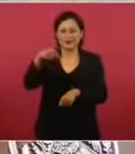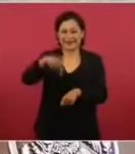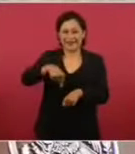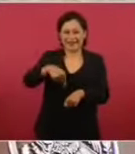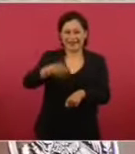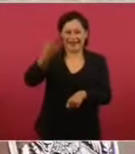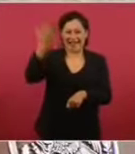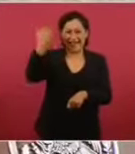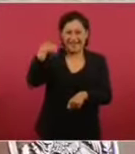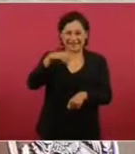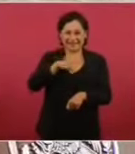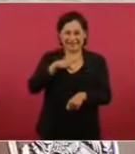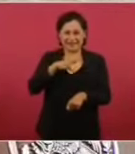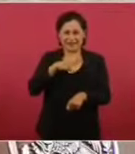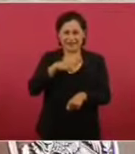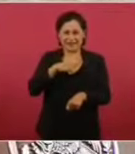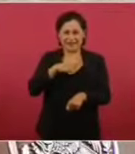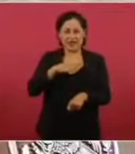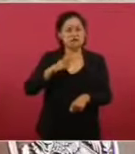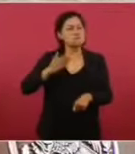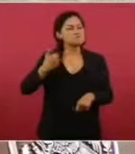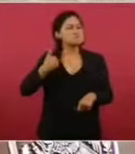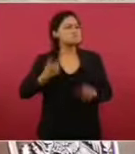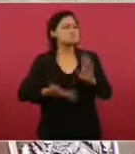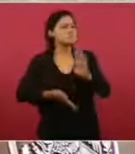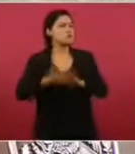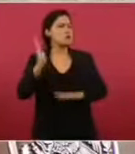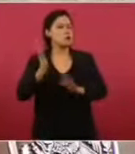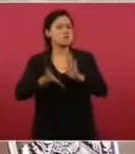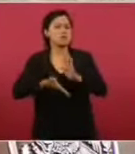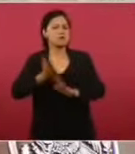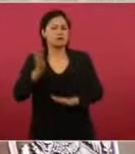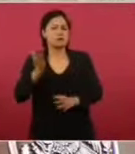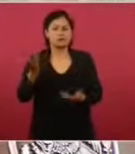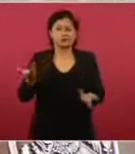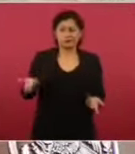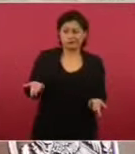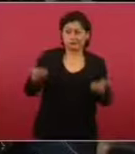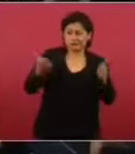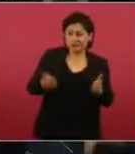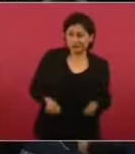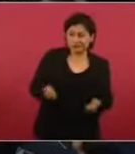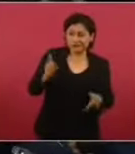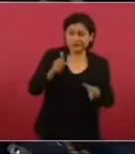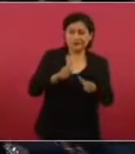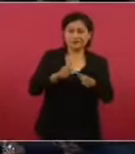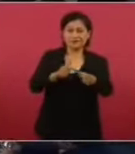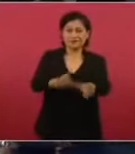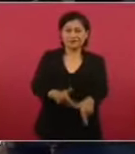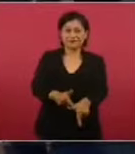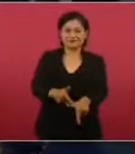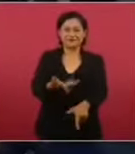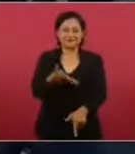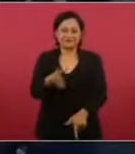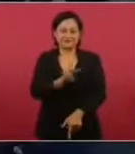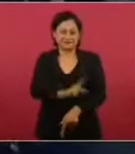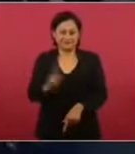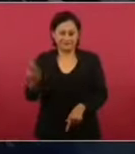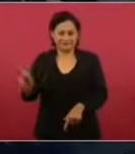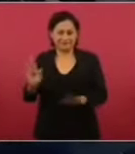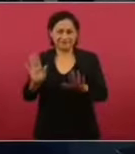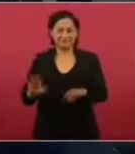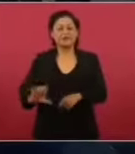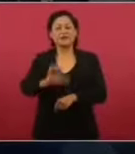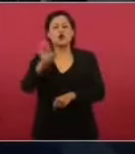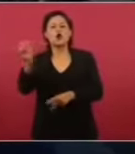y no se fueron, algo parecido. Y hay otro de una